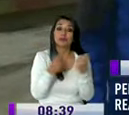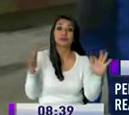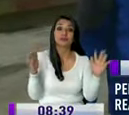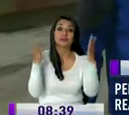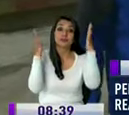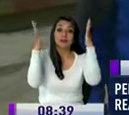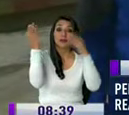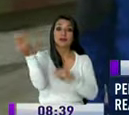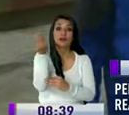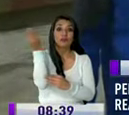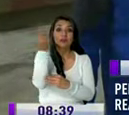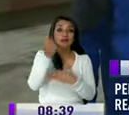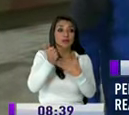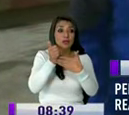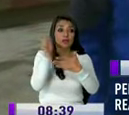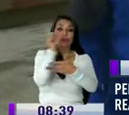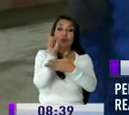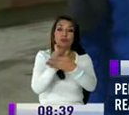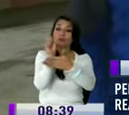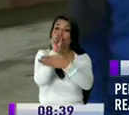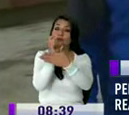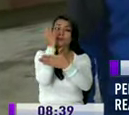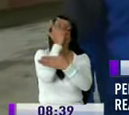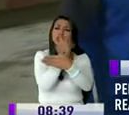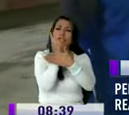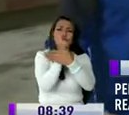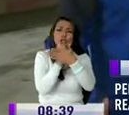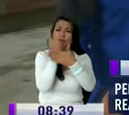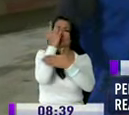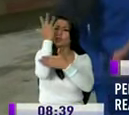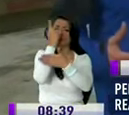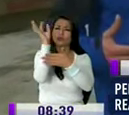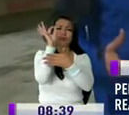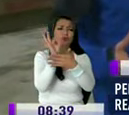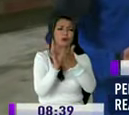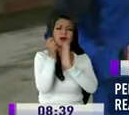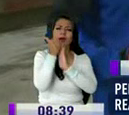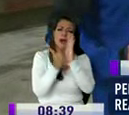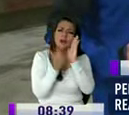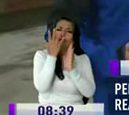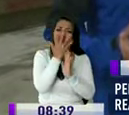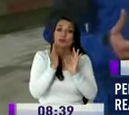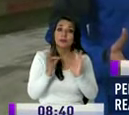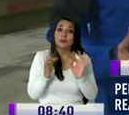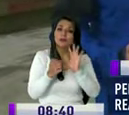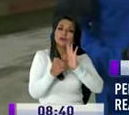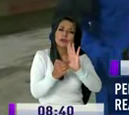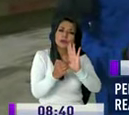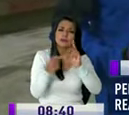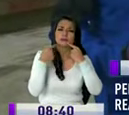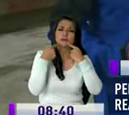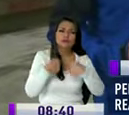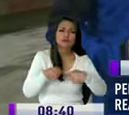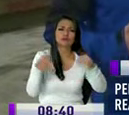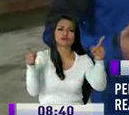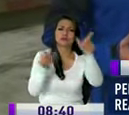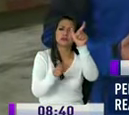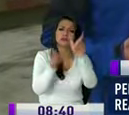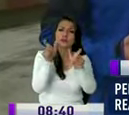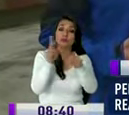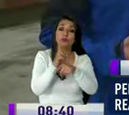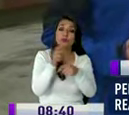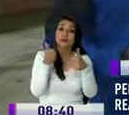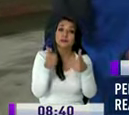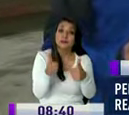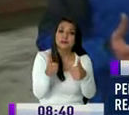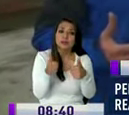personas que nos ayudaron a pintar todo este arte y justamente dar este mensaje que es el buen uso